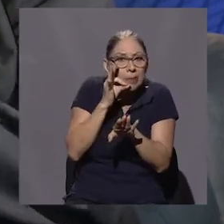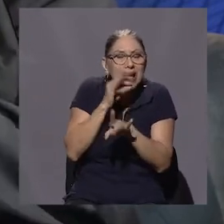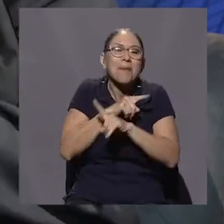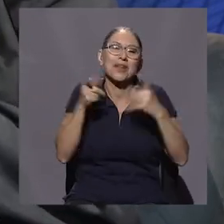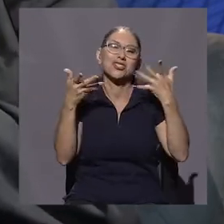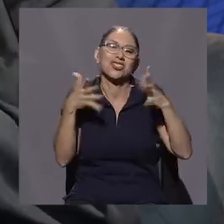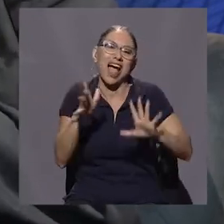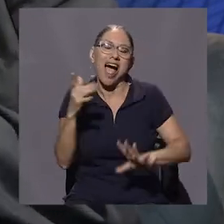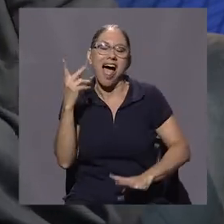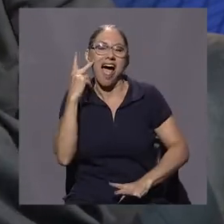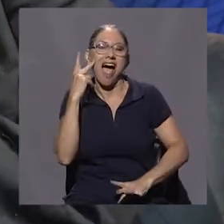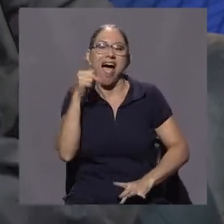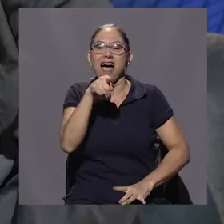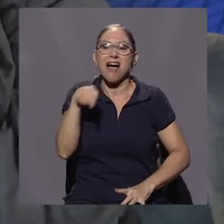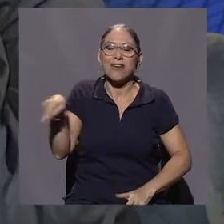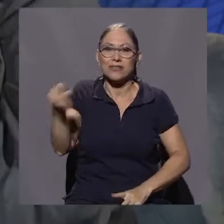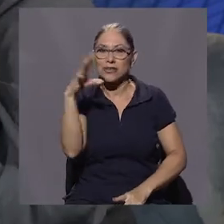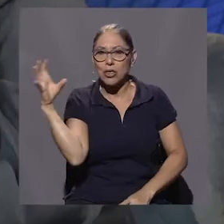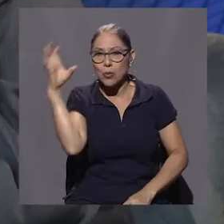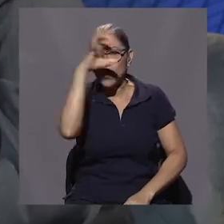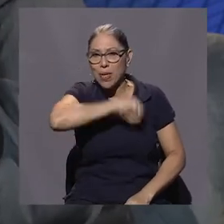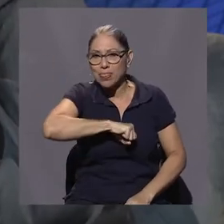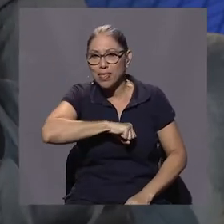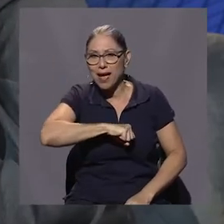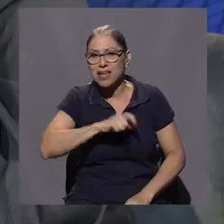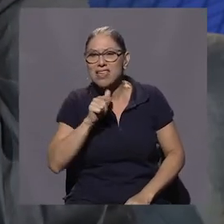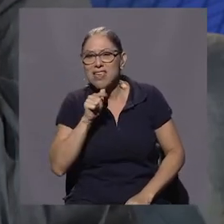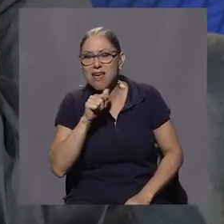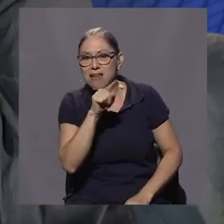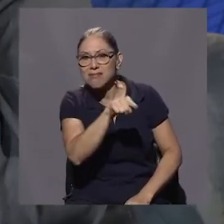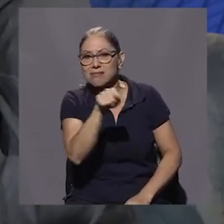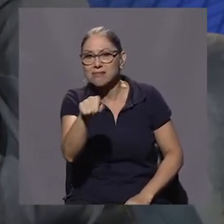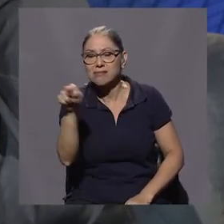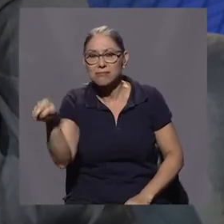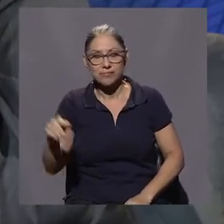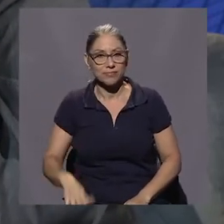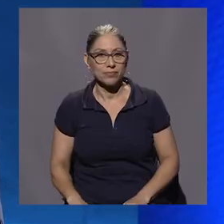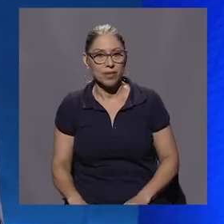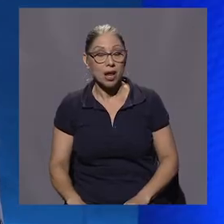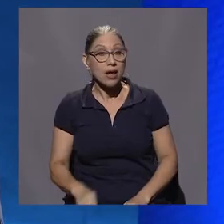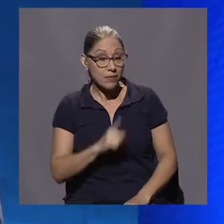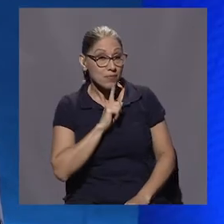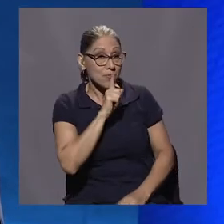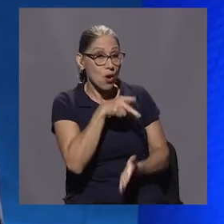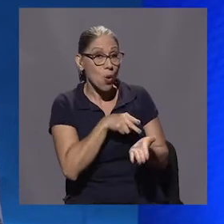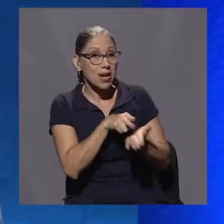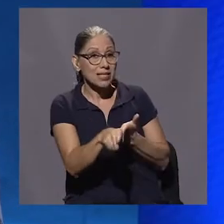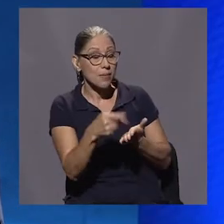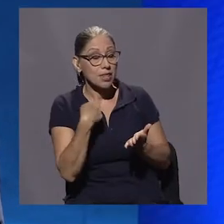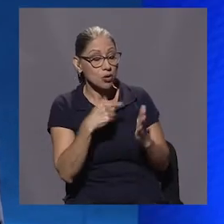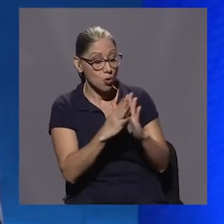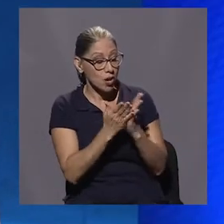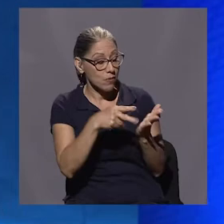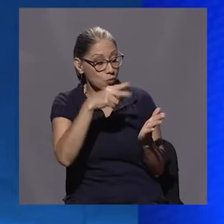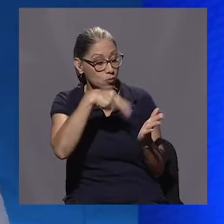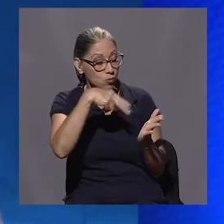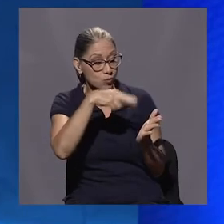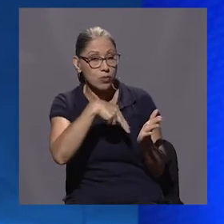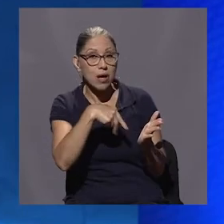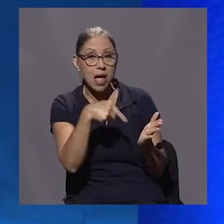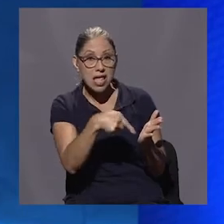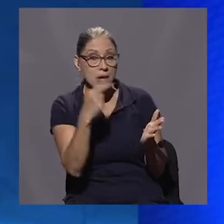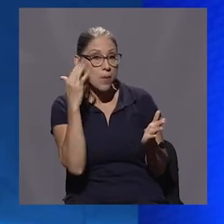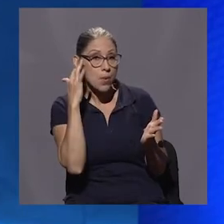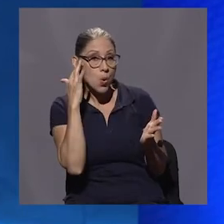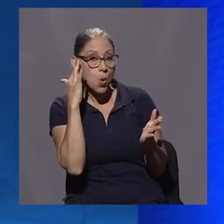quiénes son y por dónde van los tiros, como dice. ¿Sabe qué me causó mucha preocupación en el texto, honestamente? Es que usted